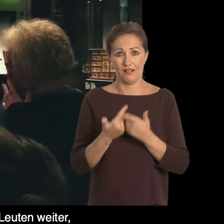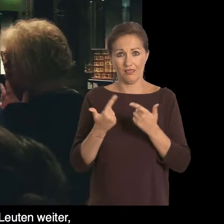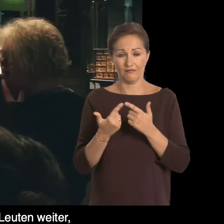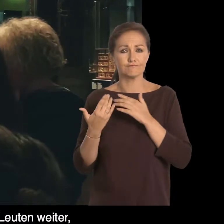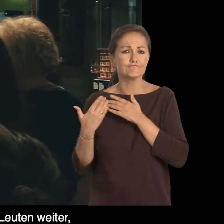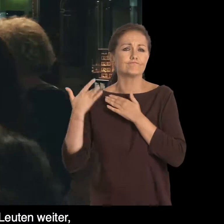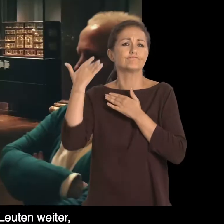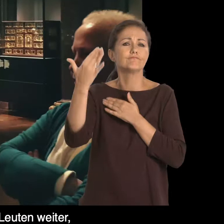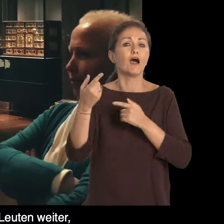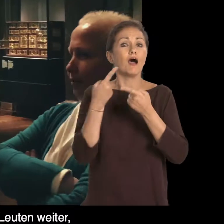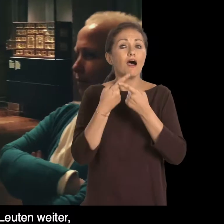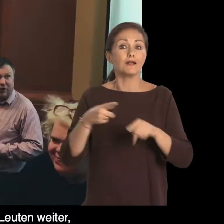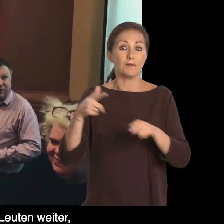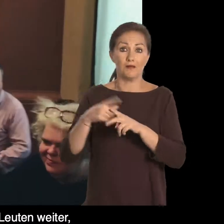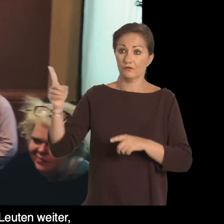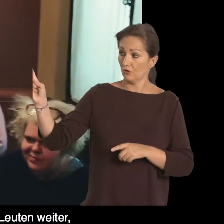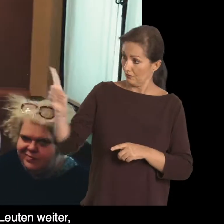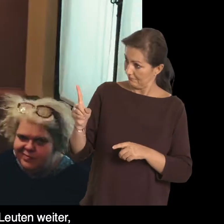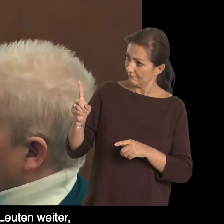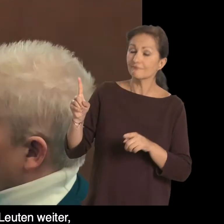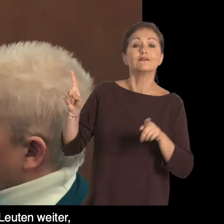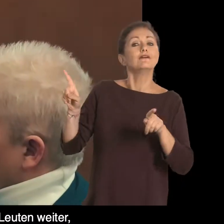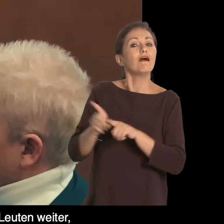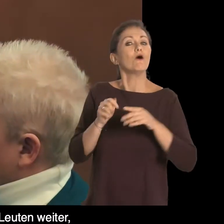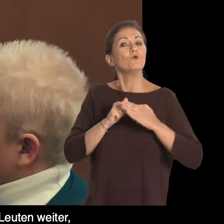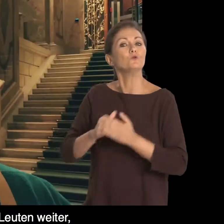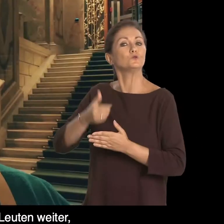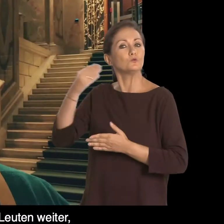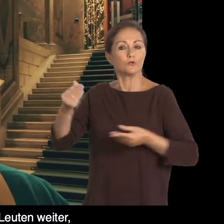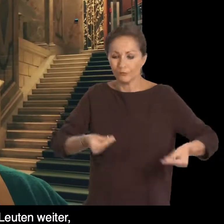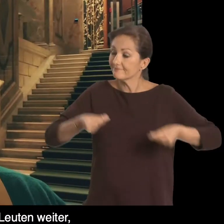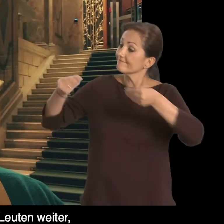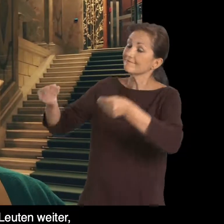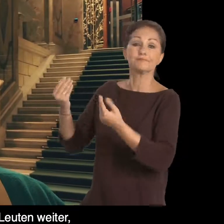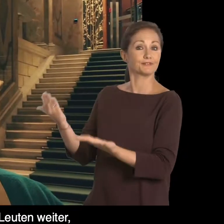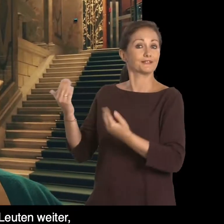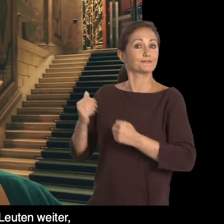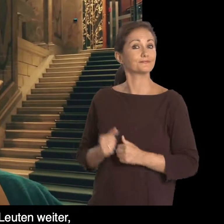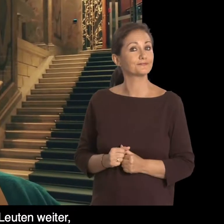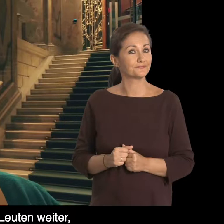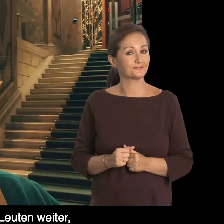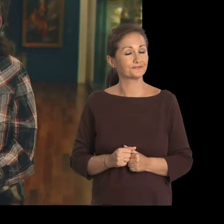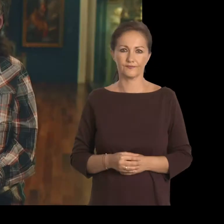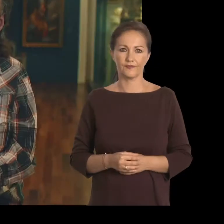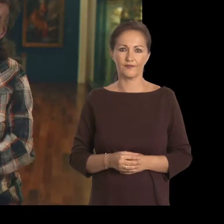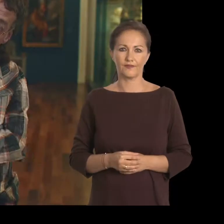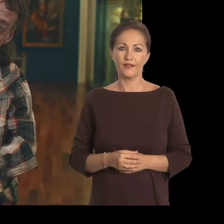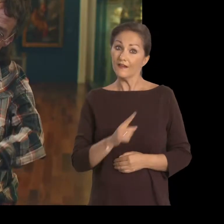wir haben das erfahren, und sagen das gerne unseren Leuten weiter, bitte, dass die nächsten Behinderten genau die Hilfe bekommen, die sie brauchen.